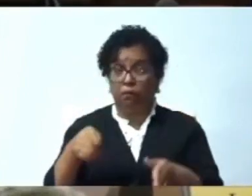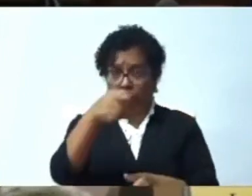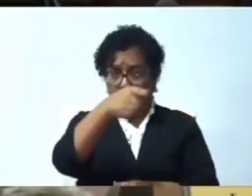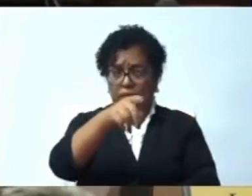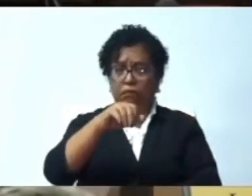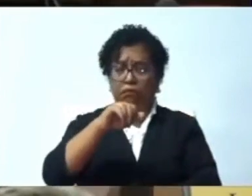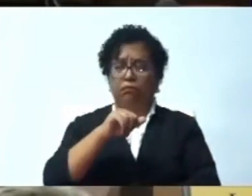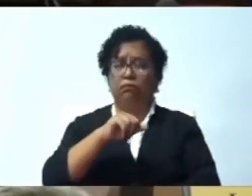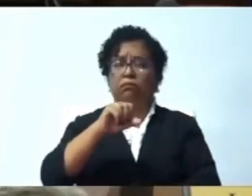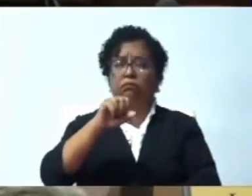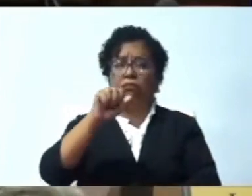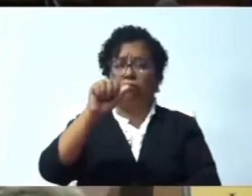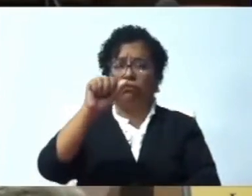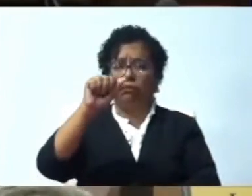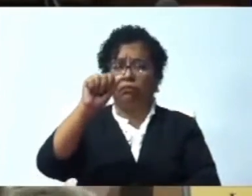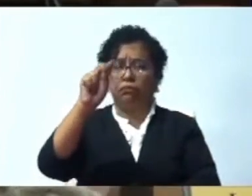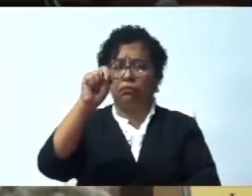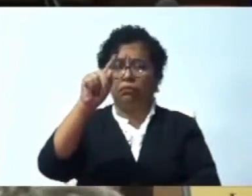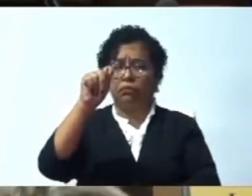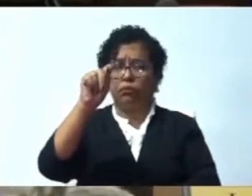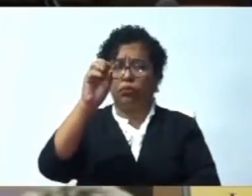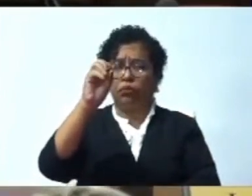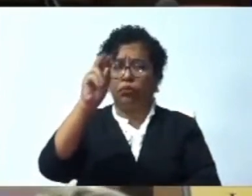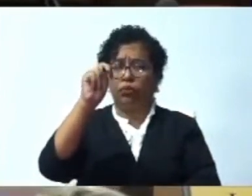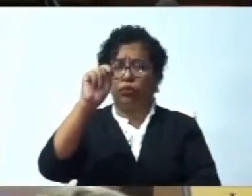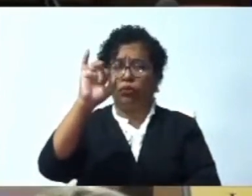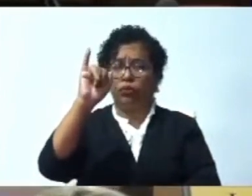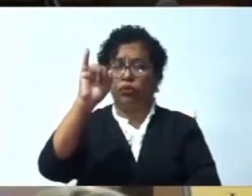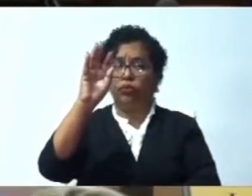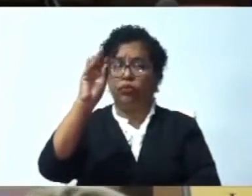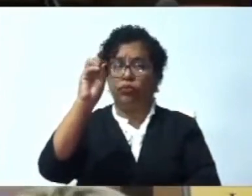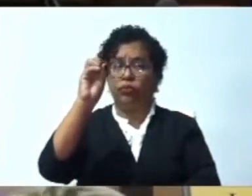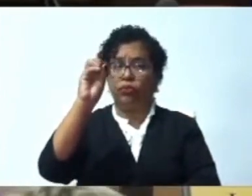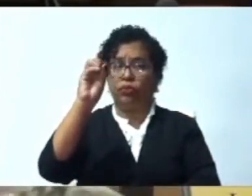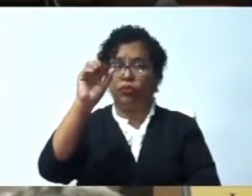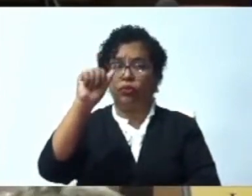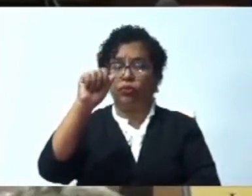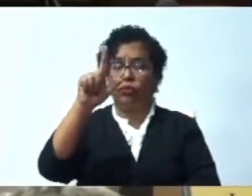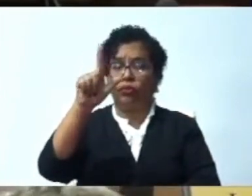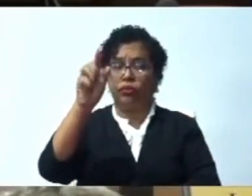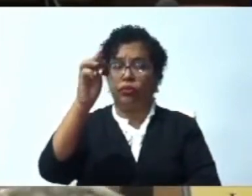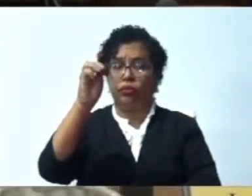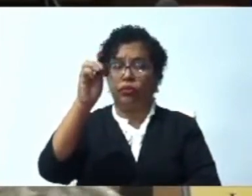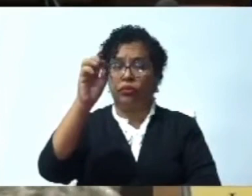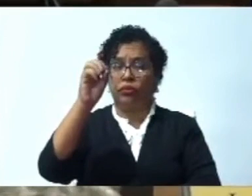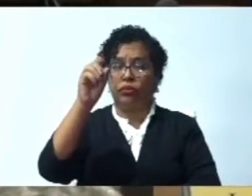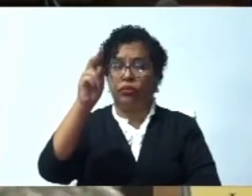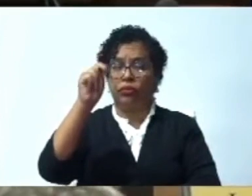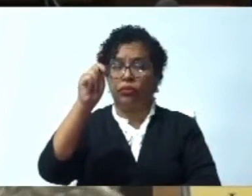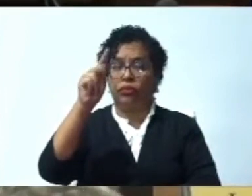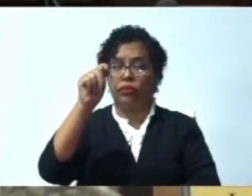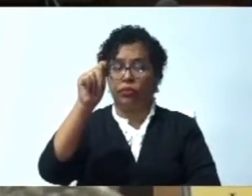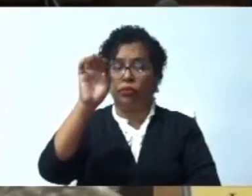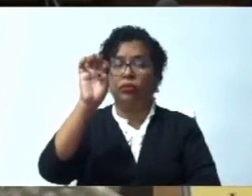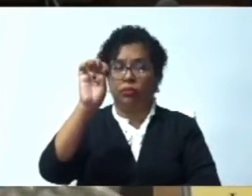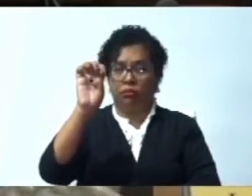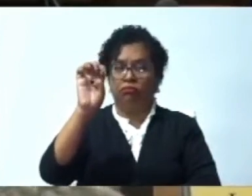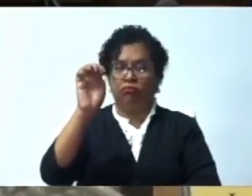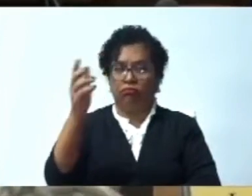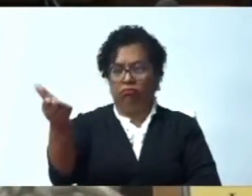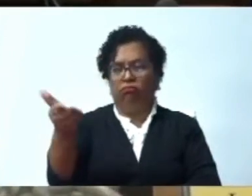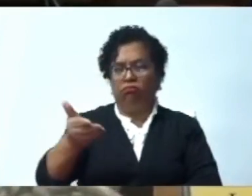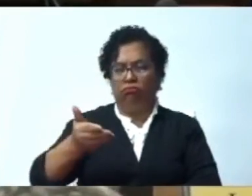que fue invitado por la Comisión, él, dentro de la competencia propia